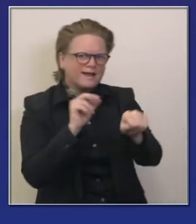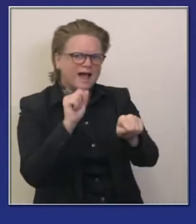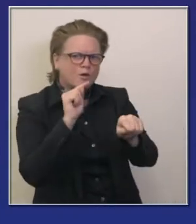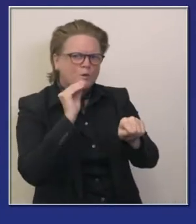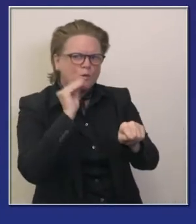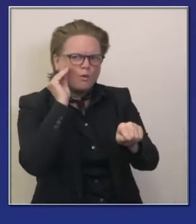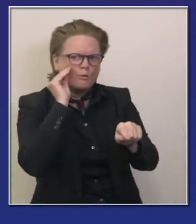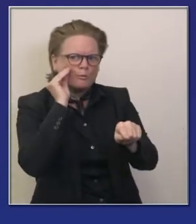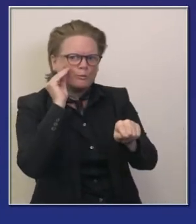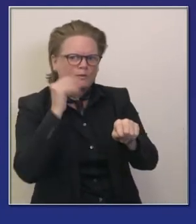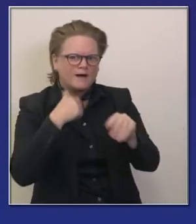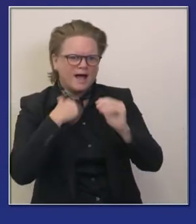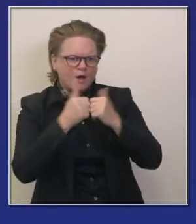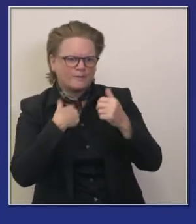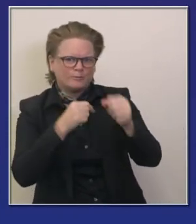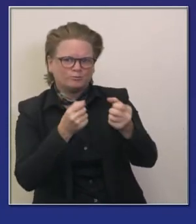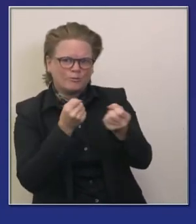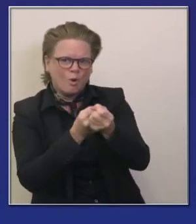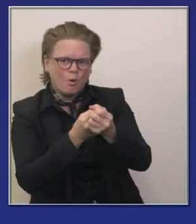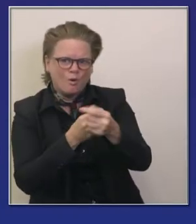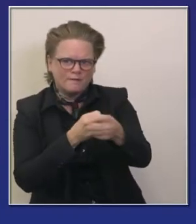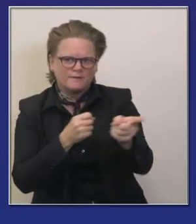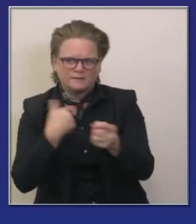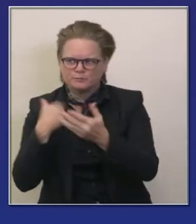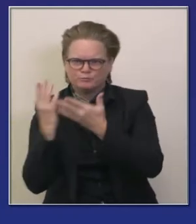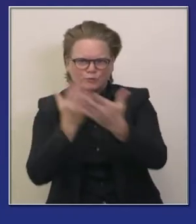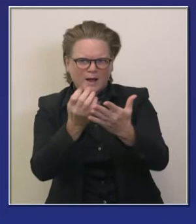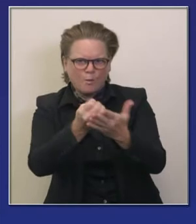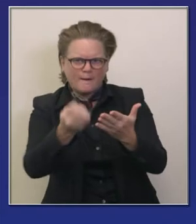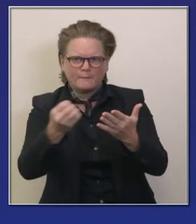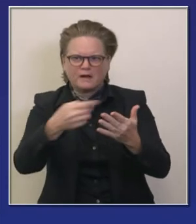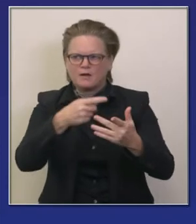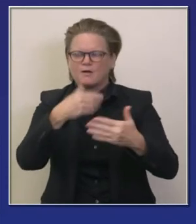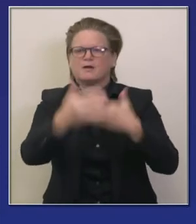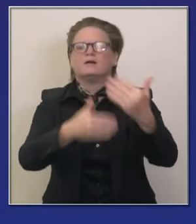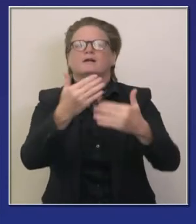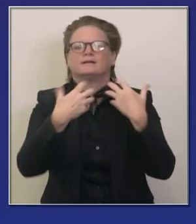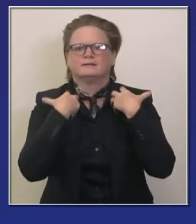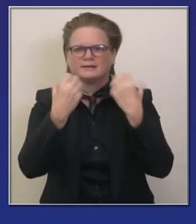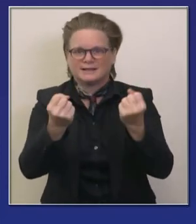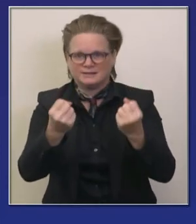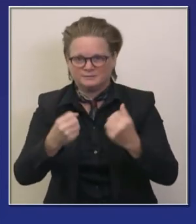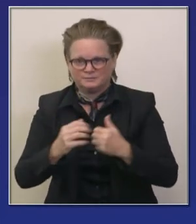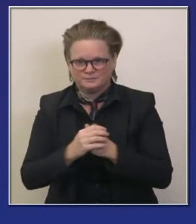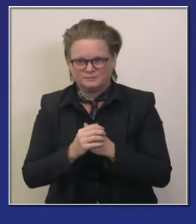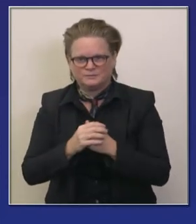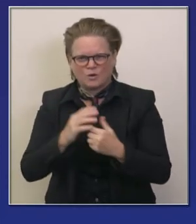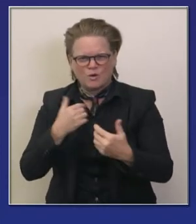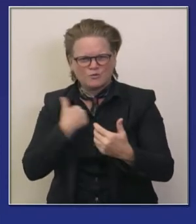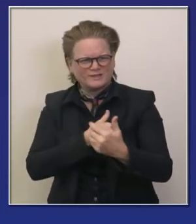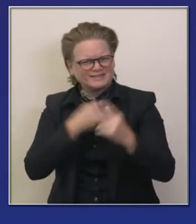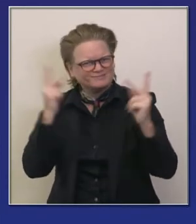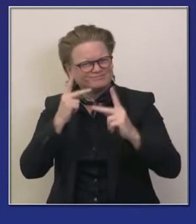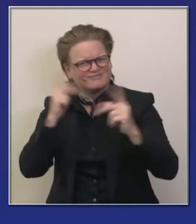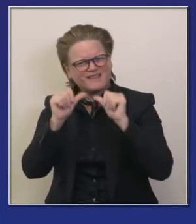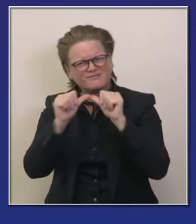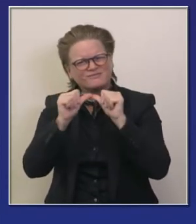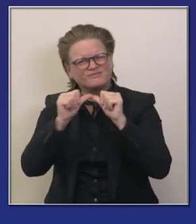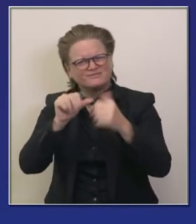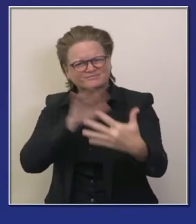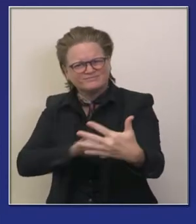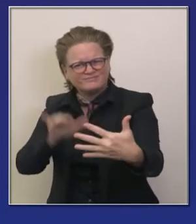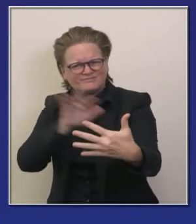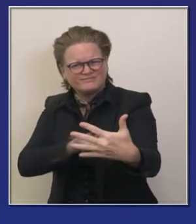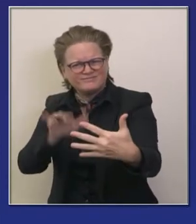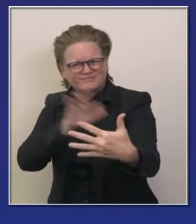salubridad son una hora cosas que estamos implementando ahora tenemos la confianza de poder implementar algunos de esos protocolos